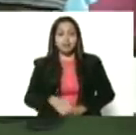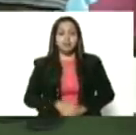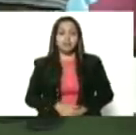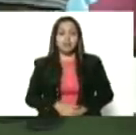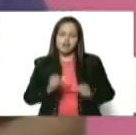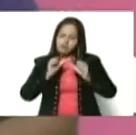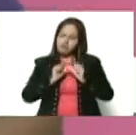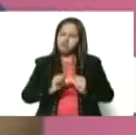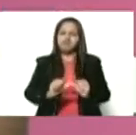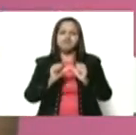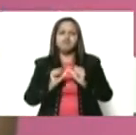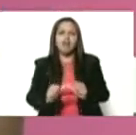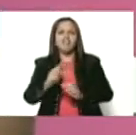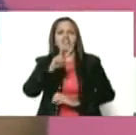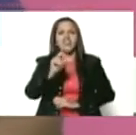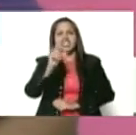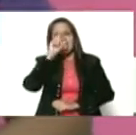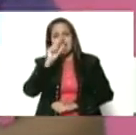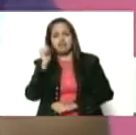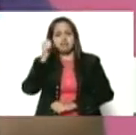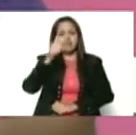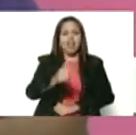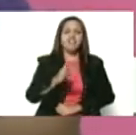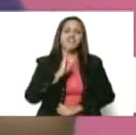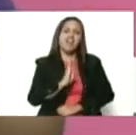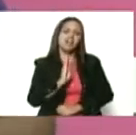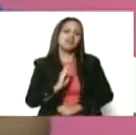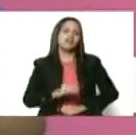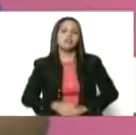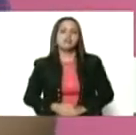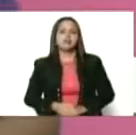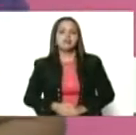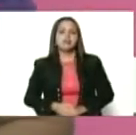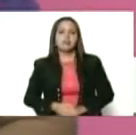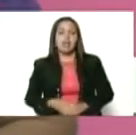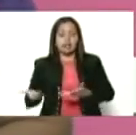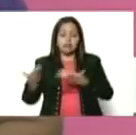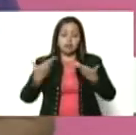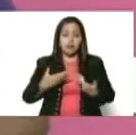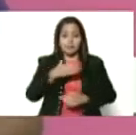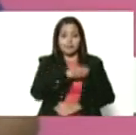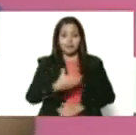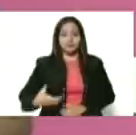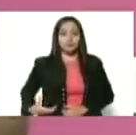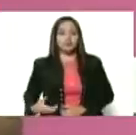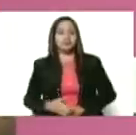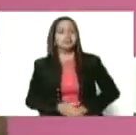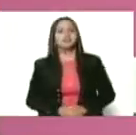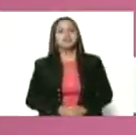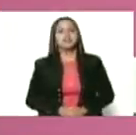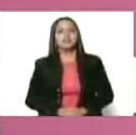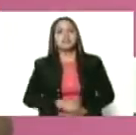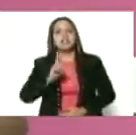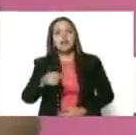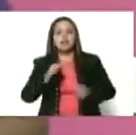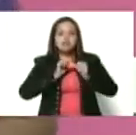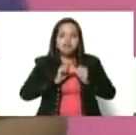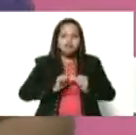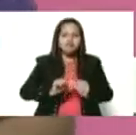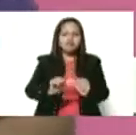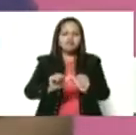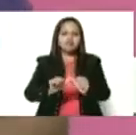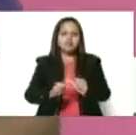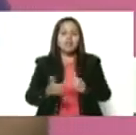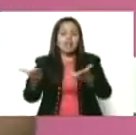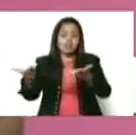continuemos 20 años del banco que nos regaló el presidente, como lo decía, pero la continuidad que nos